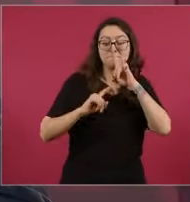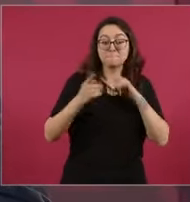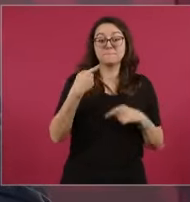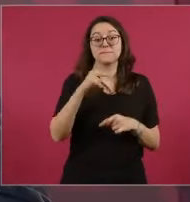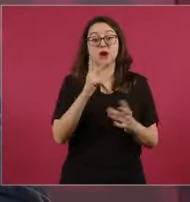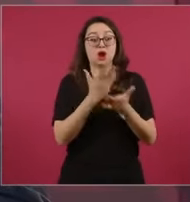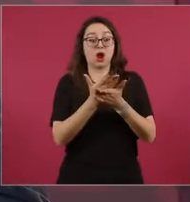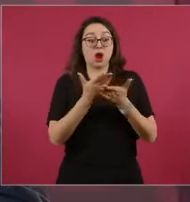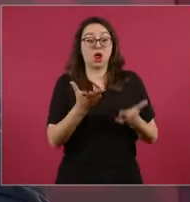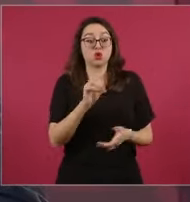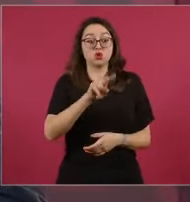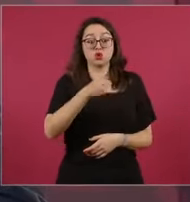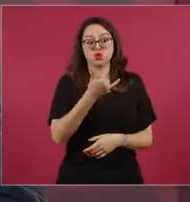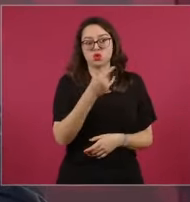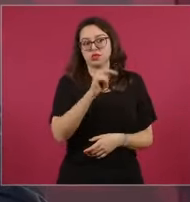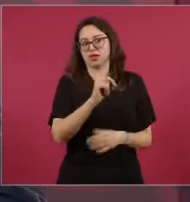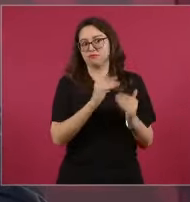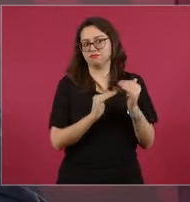Digo,